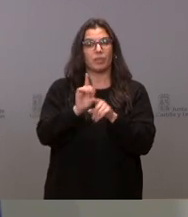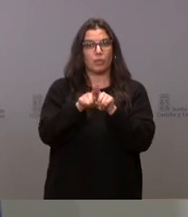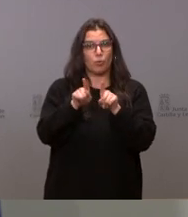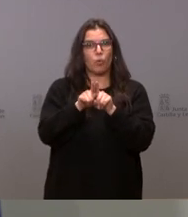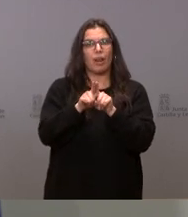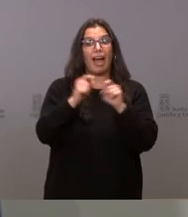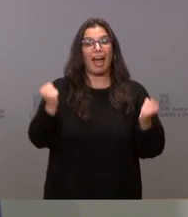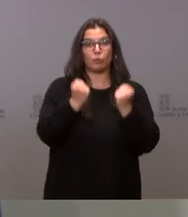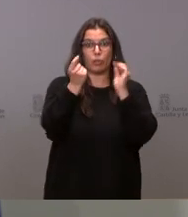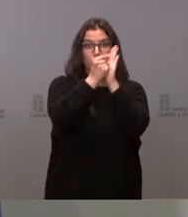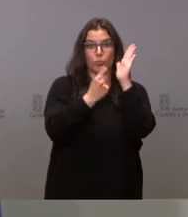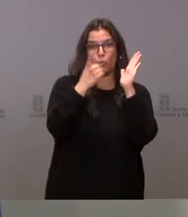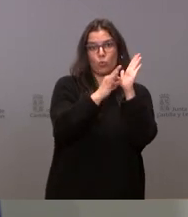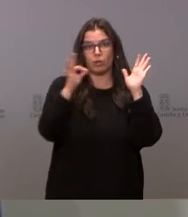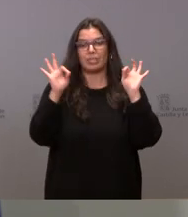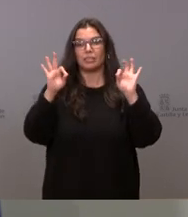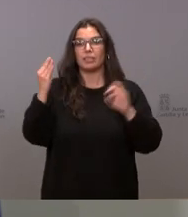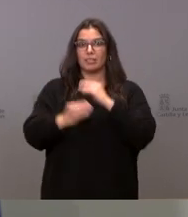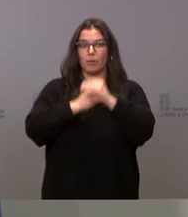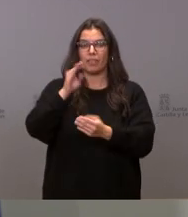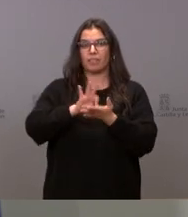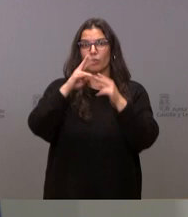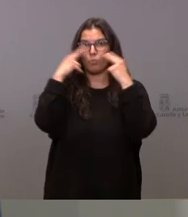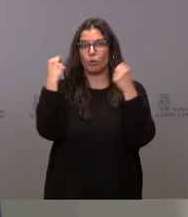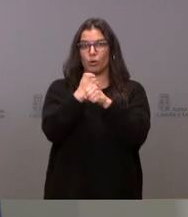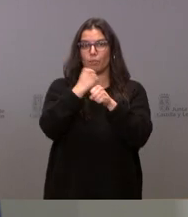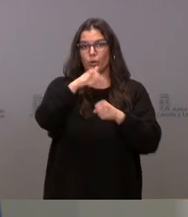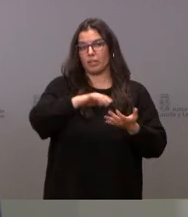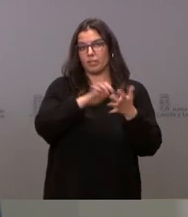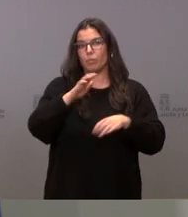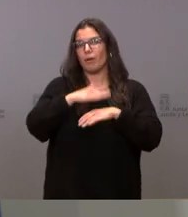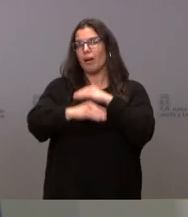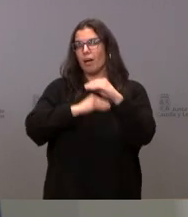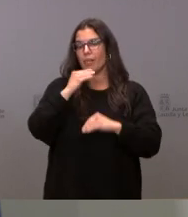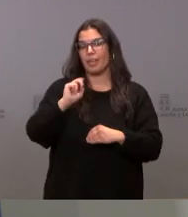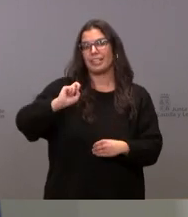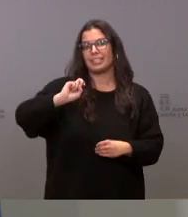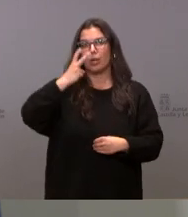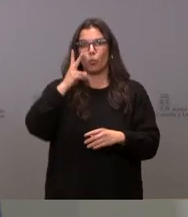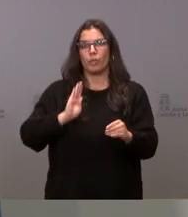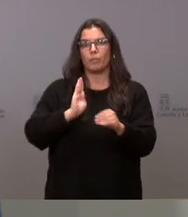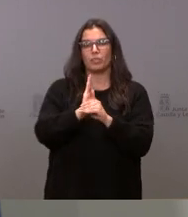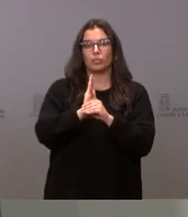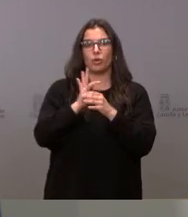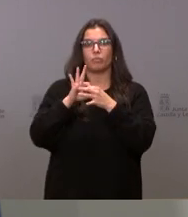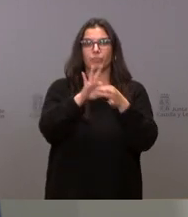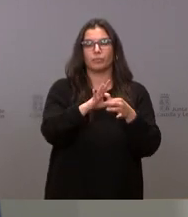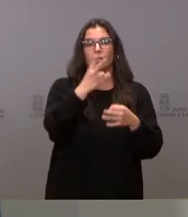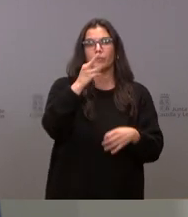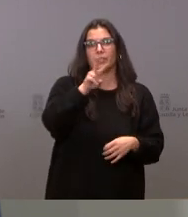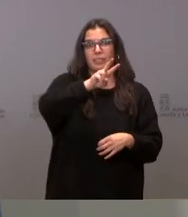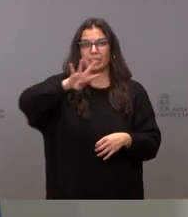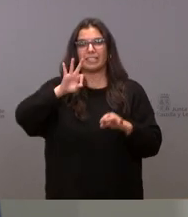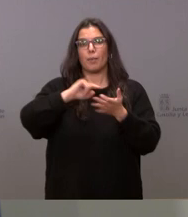actuaciones que se van a implementar desde el Servicio Público de Empleo de Castilla y León para desarrollar la segunda inversión del componente 23 del